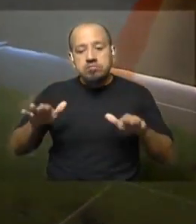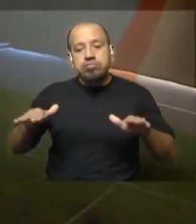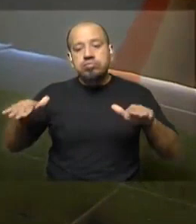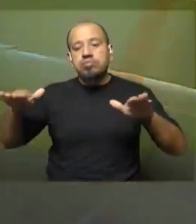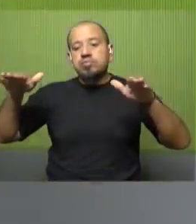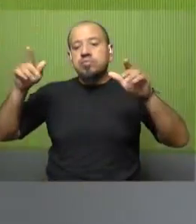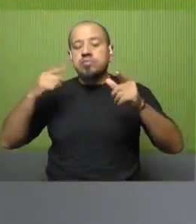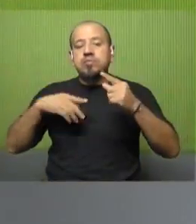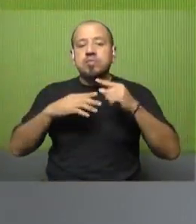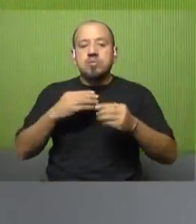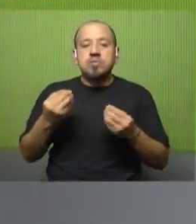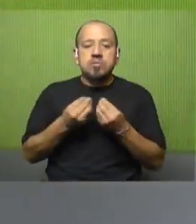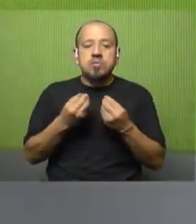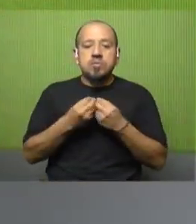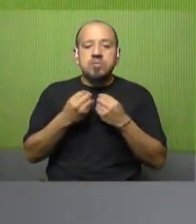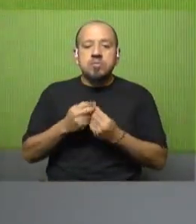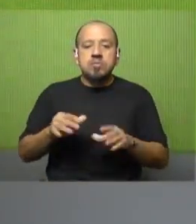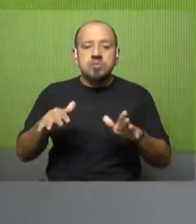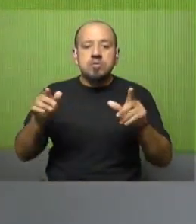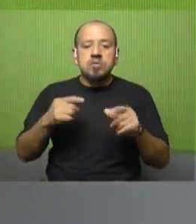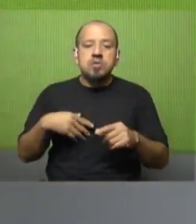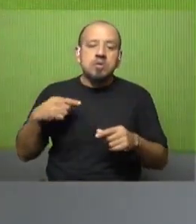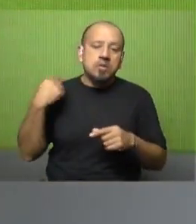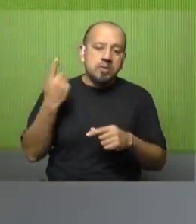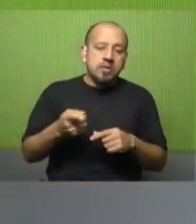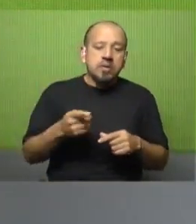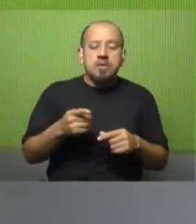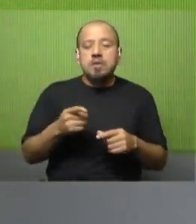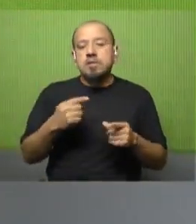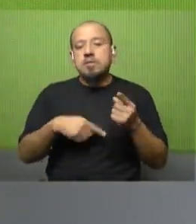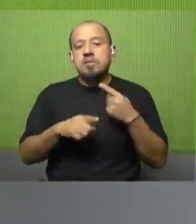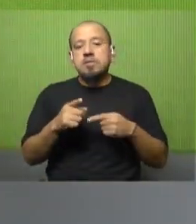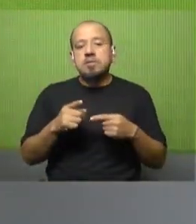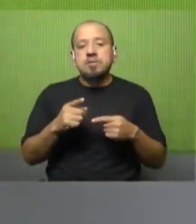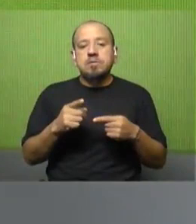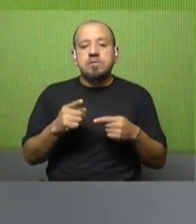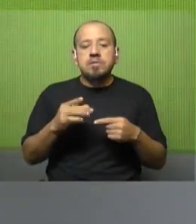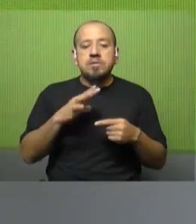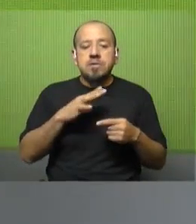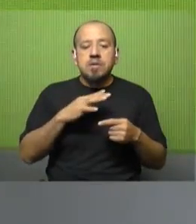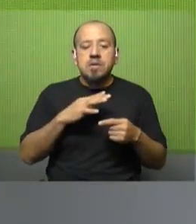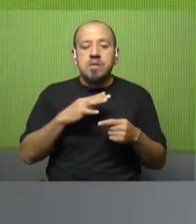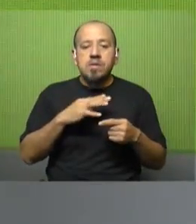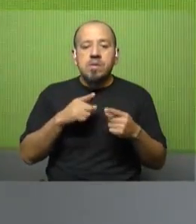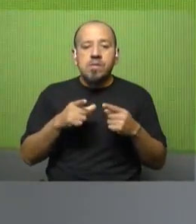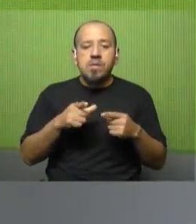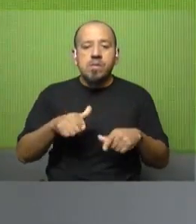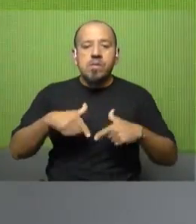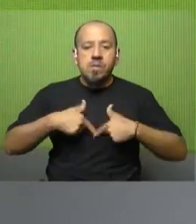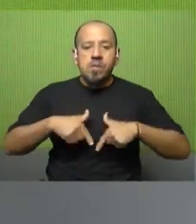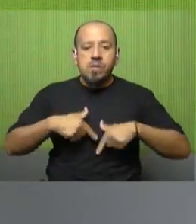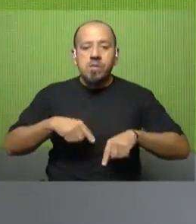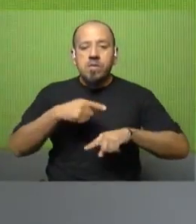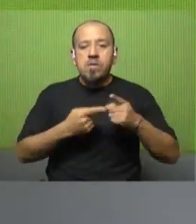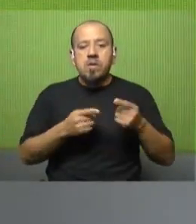zona, es una ruta donde hay muchas aves, donde vienen, se van, anidan, y lo que pasa es que, bueno, el Ministerio de Ambiente